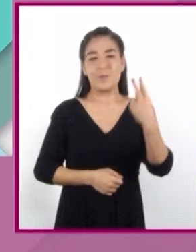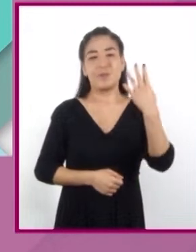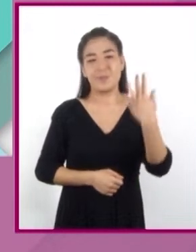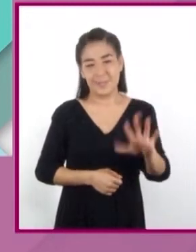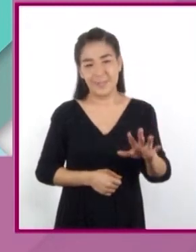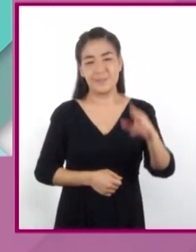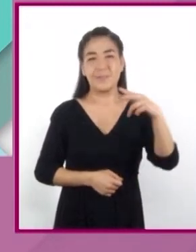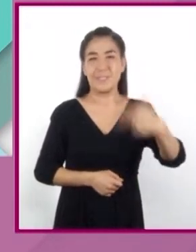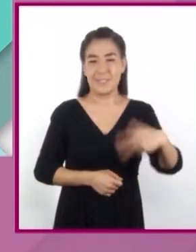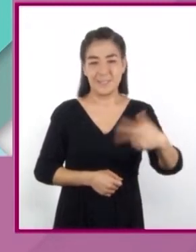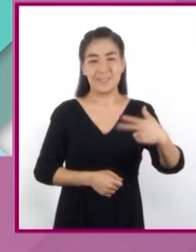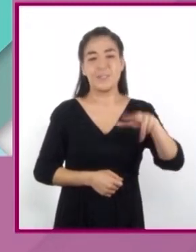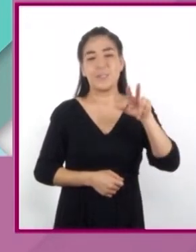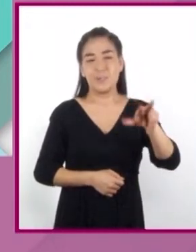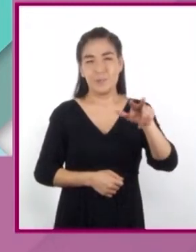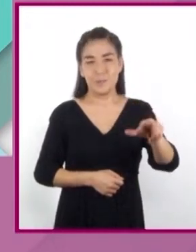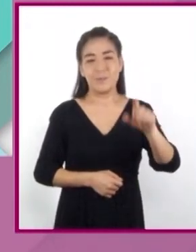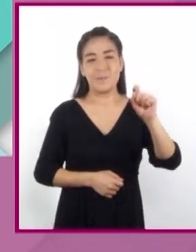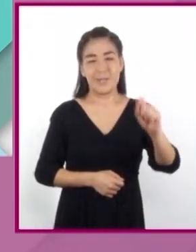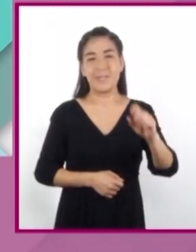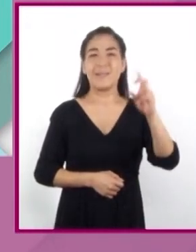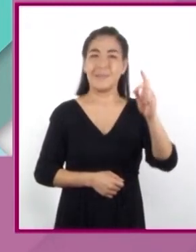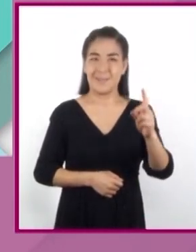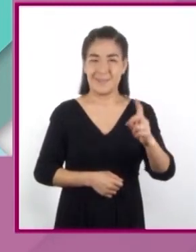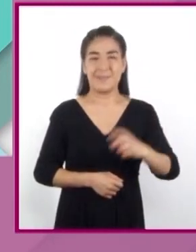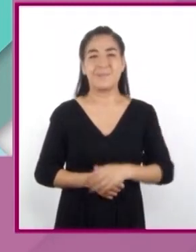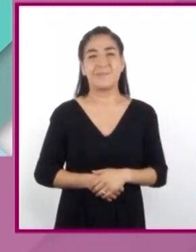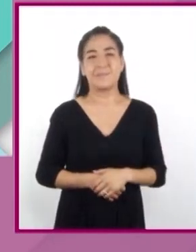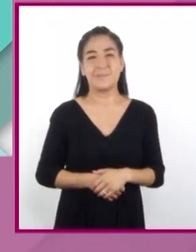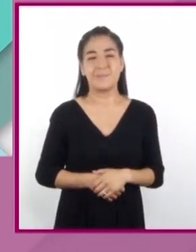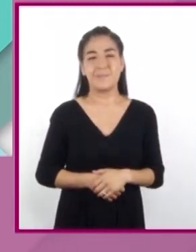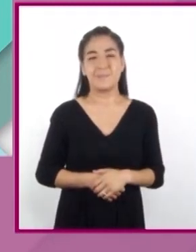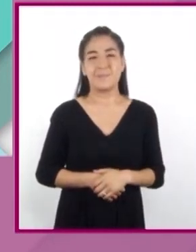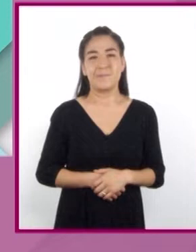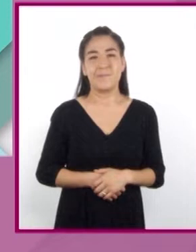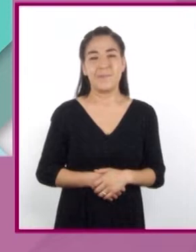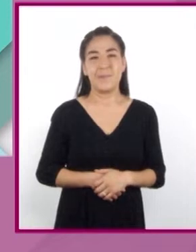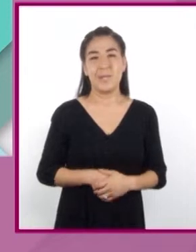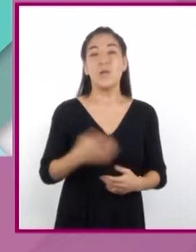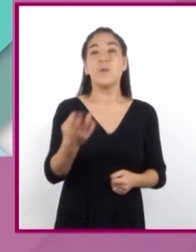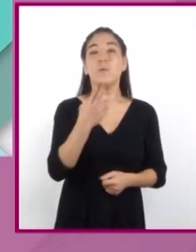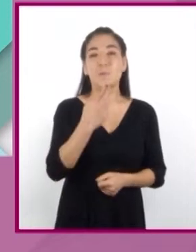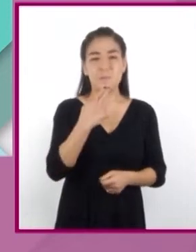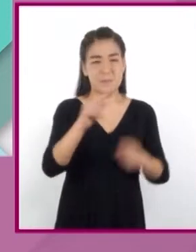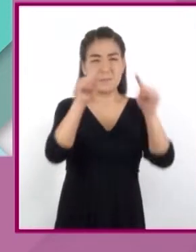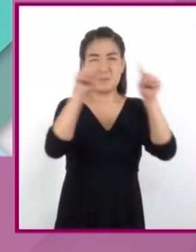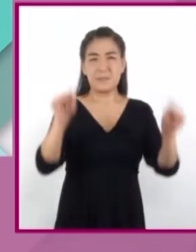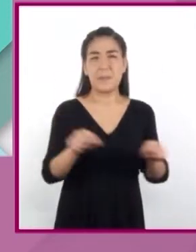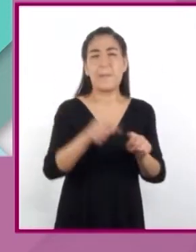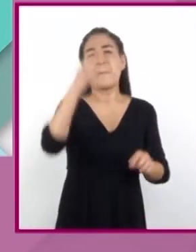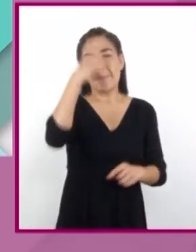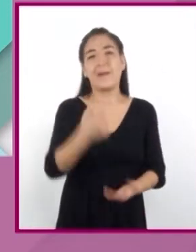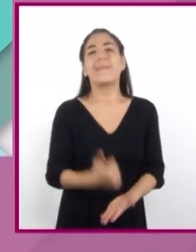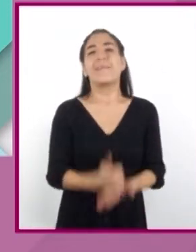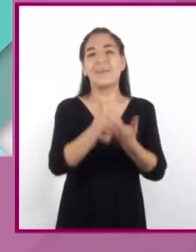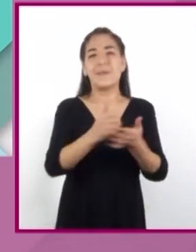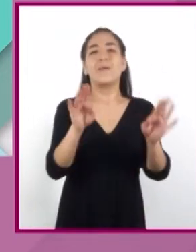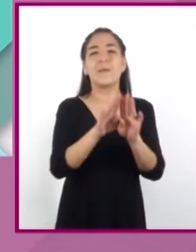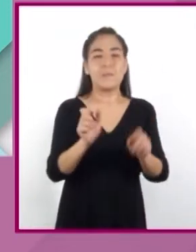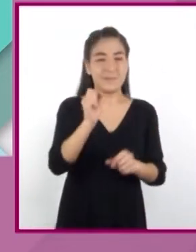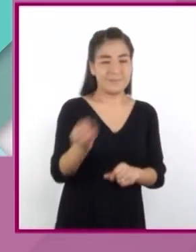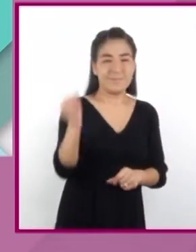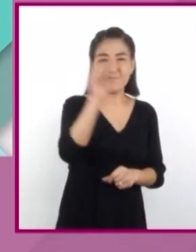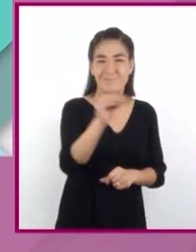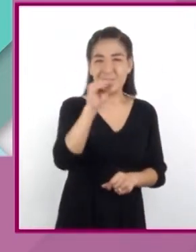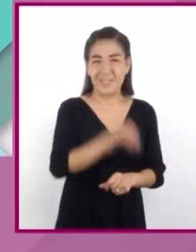10, 13, 18, 20 y 30. El uso de la tabla ayudará a establecer las relaciones